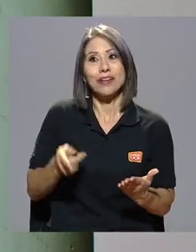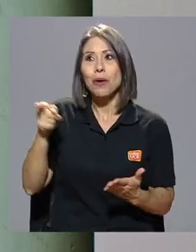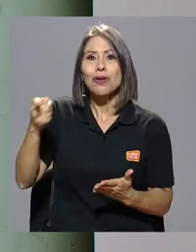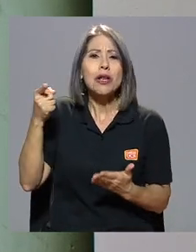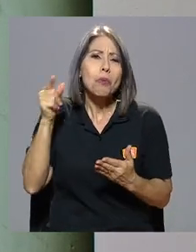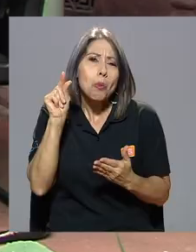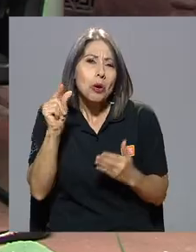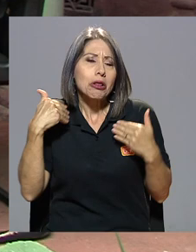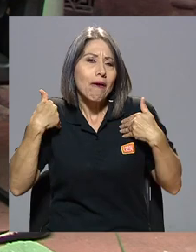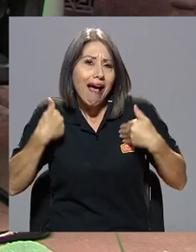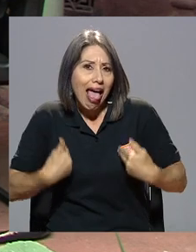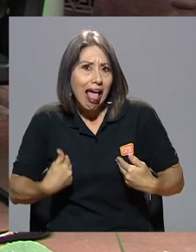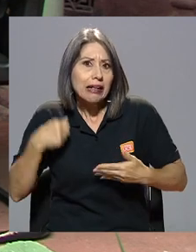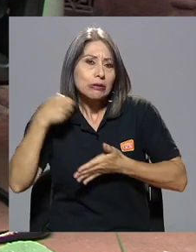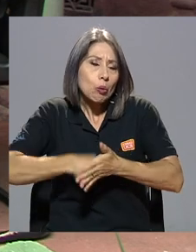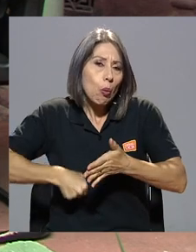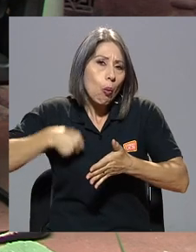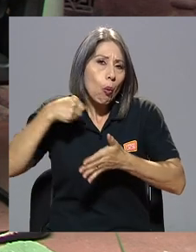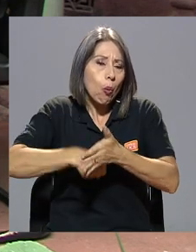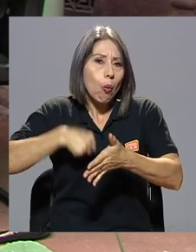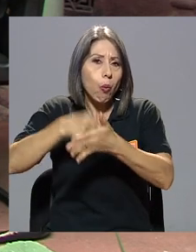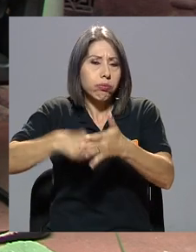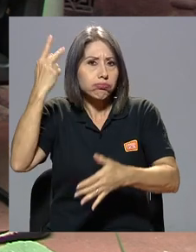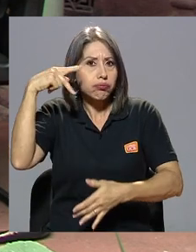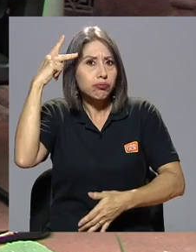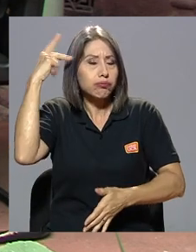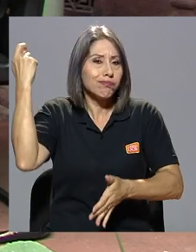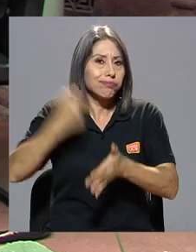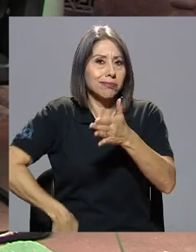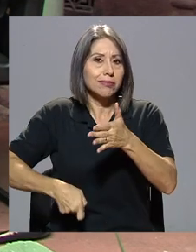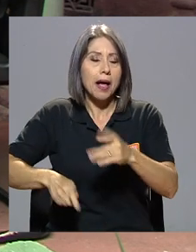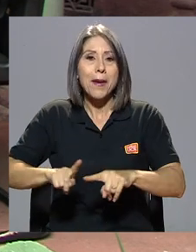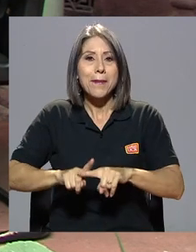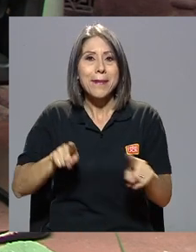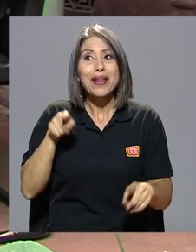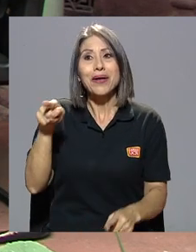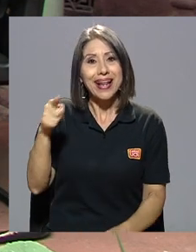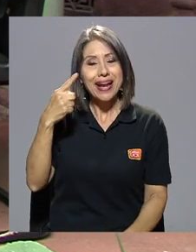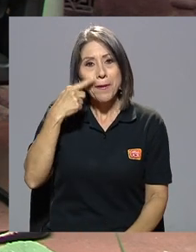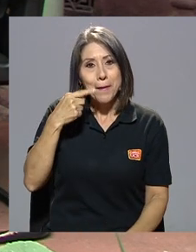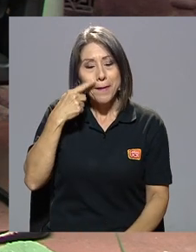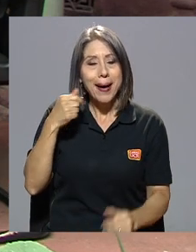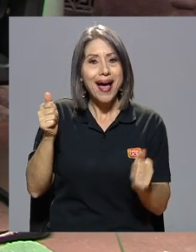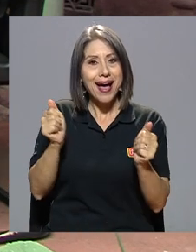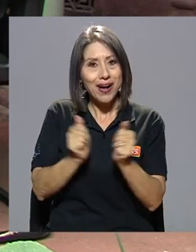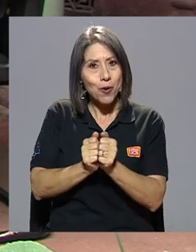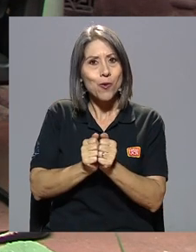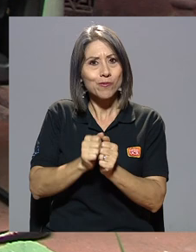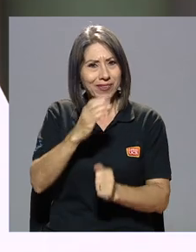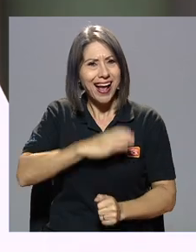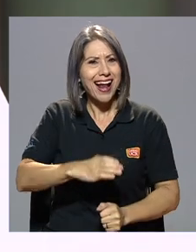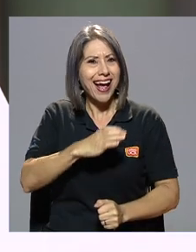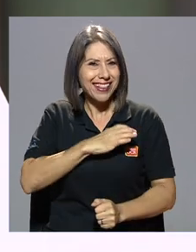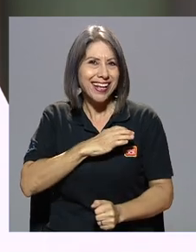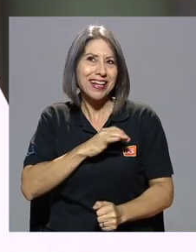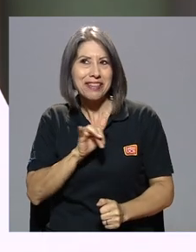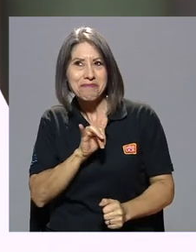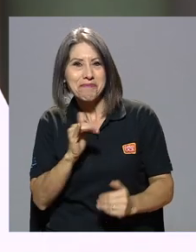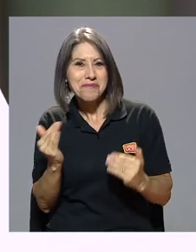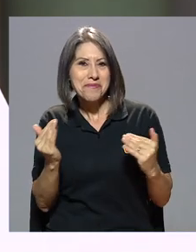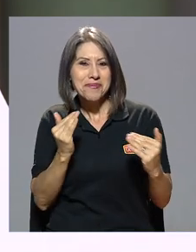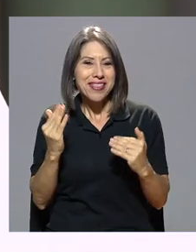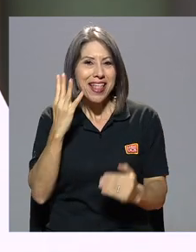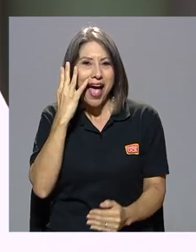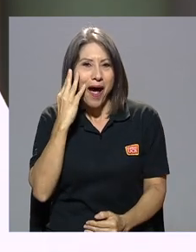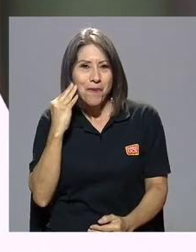un poco cansadillo, la lucha política tan dura. Pero era padre con carácter de